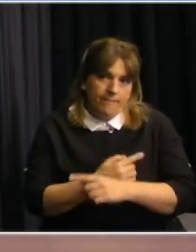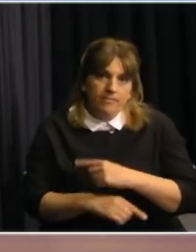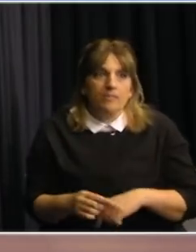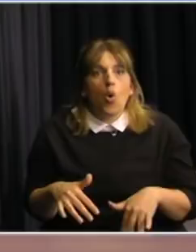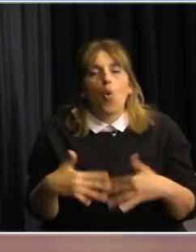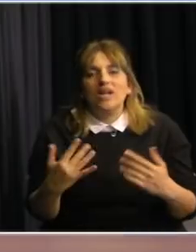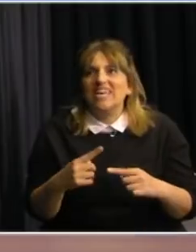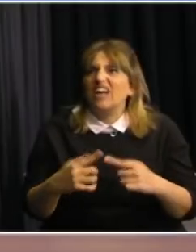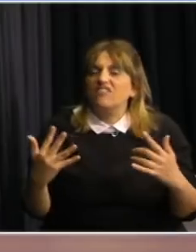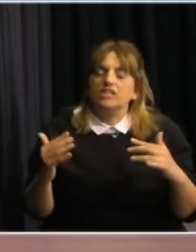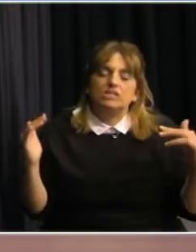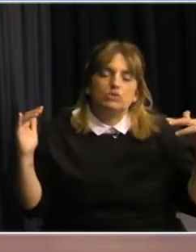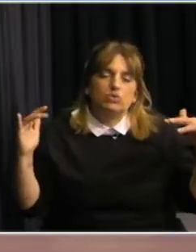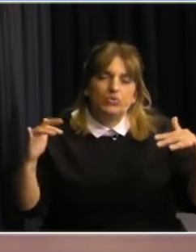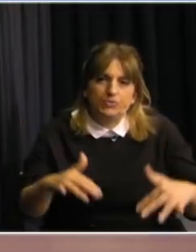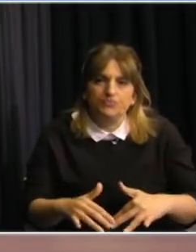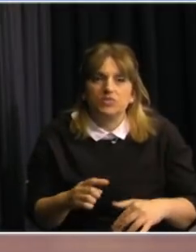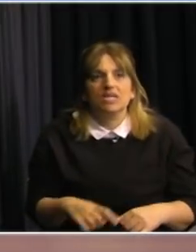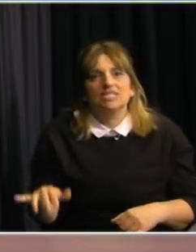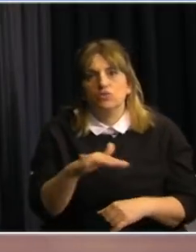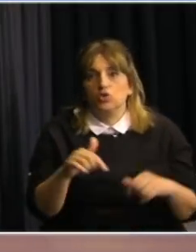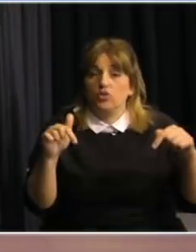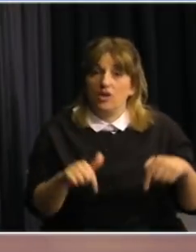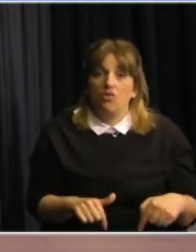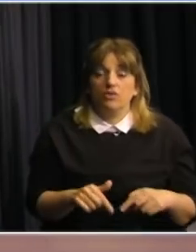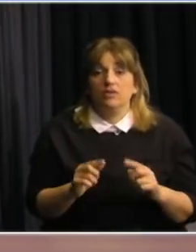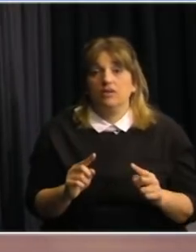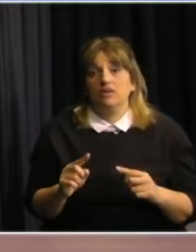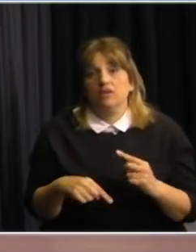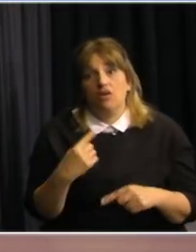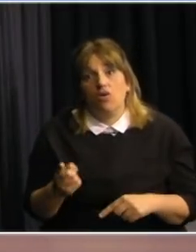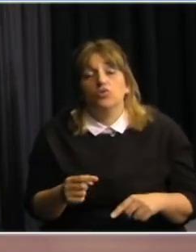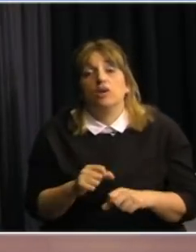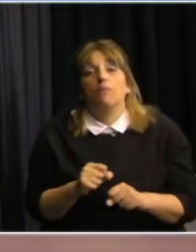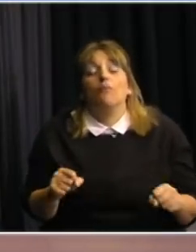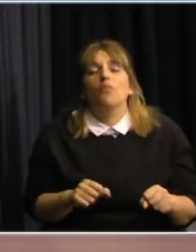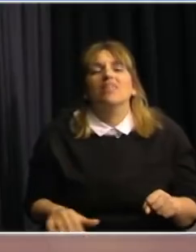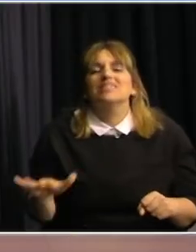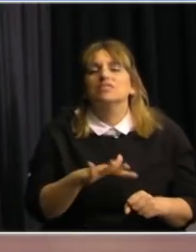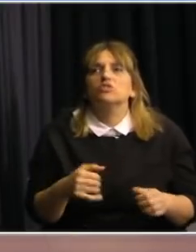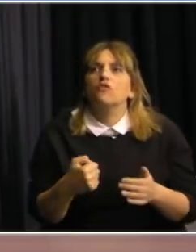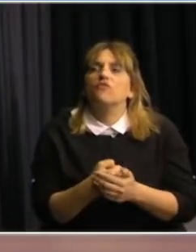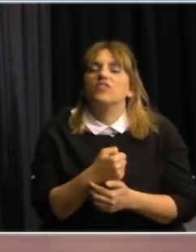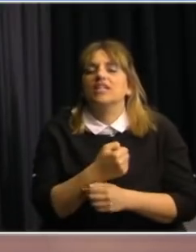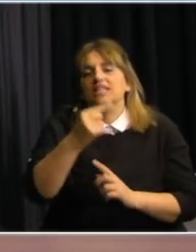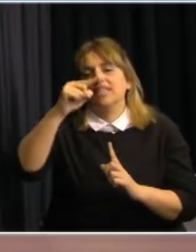cualquier evento masivo una cosa es la situación de hoy otra cosa podría ser una situación a fin de enero